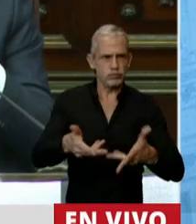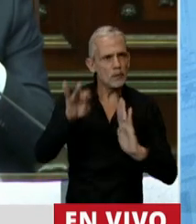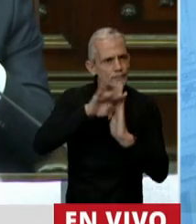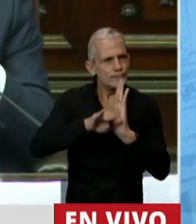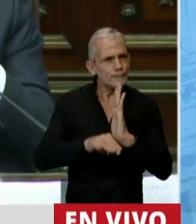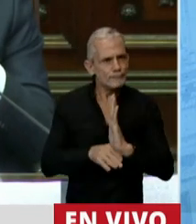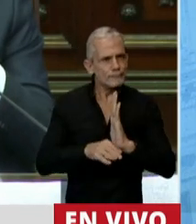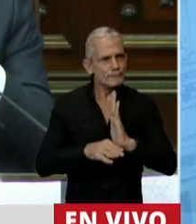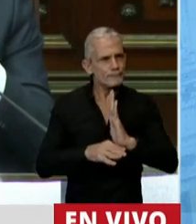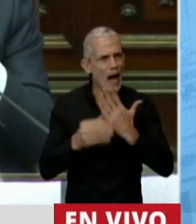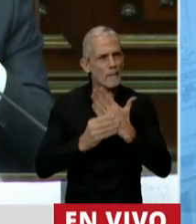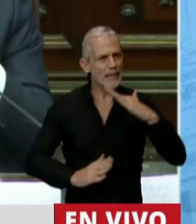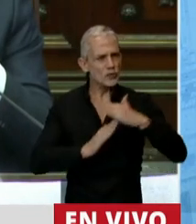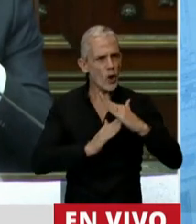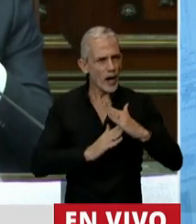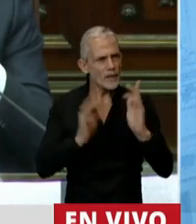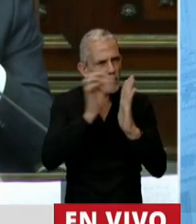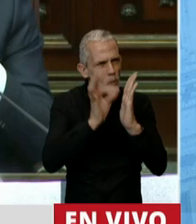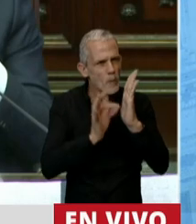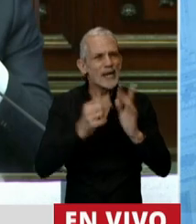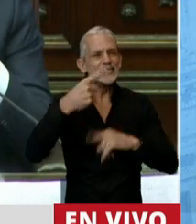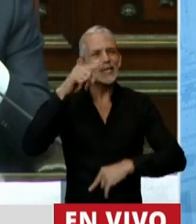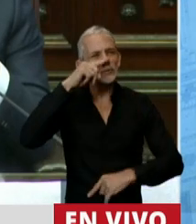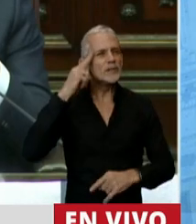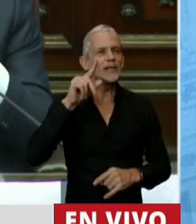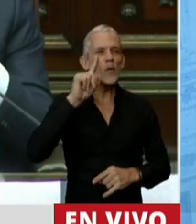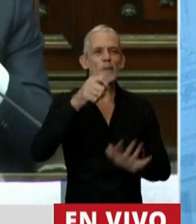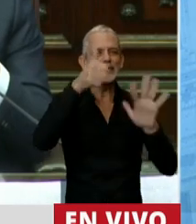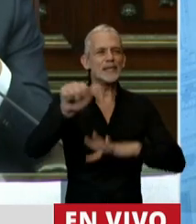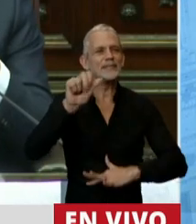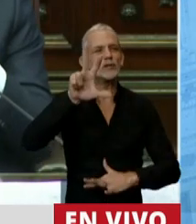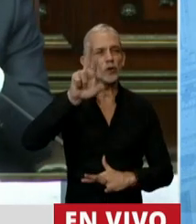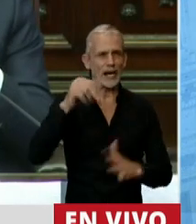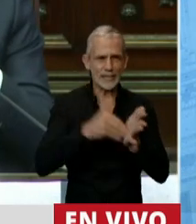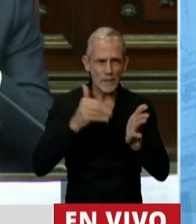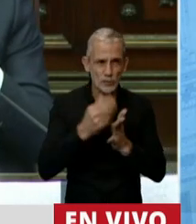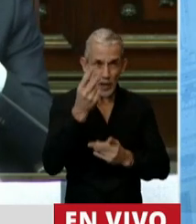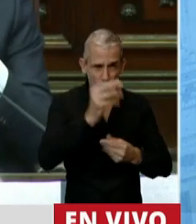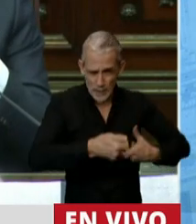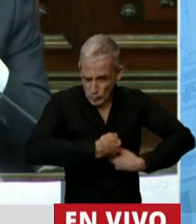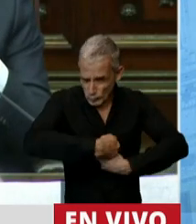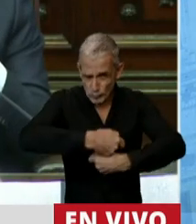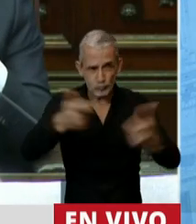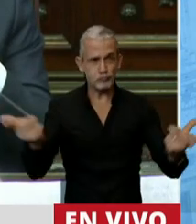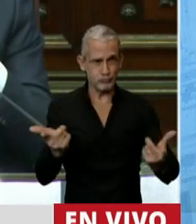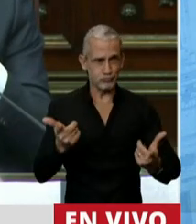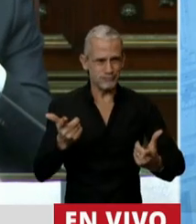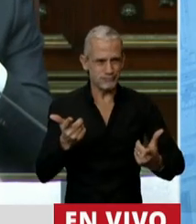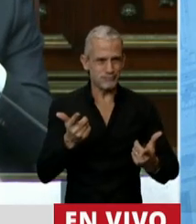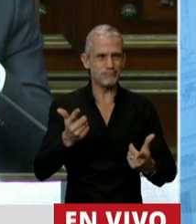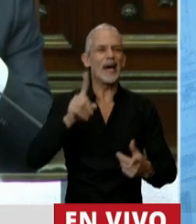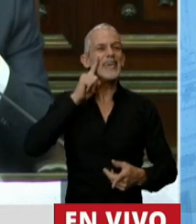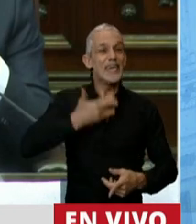nuestro jefe de gabinete. 179.630 millones de pesos en el ingreso familiar de